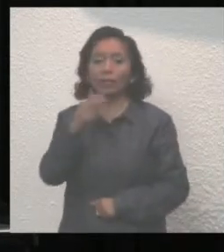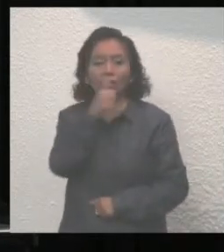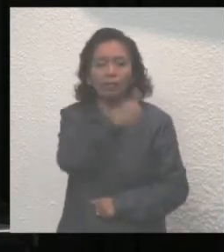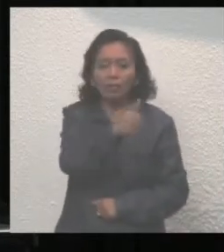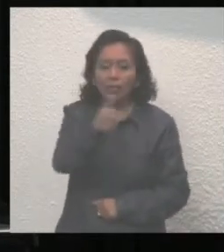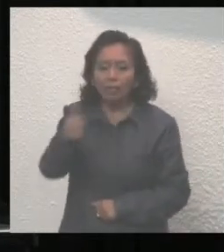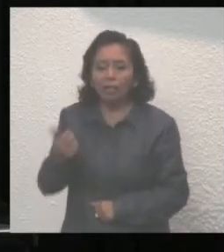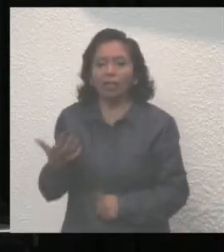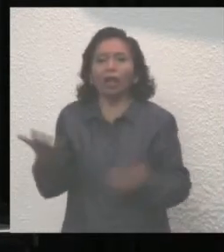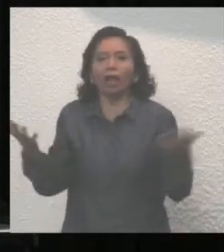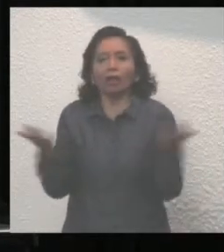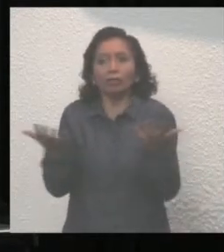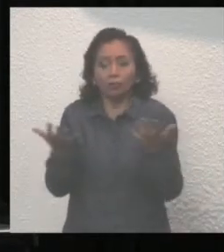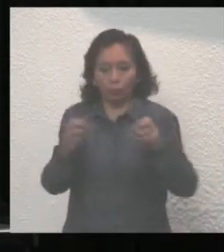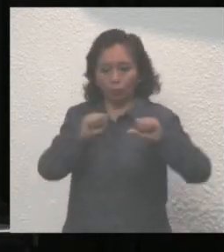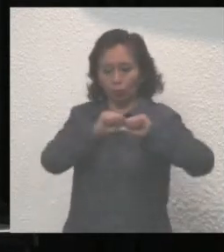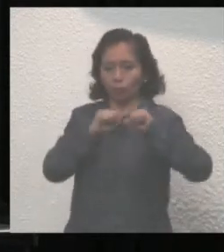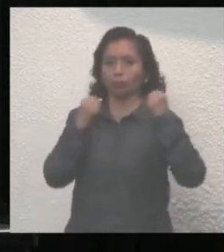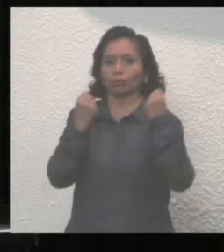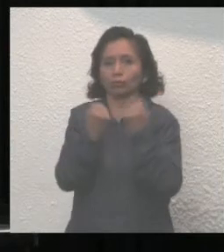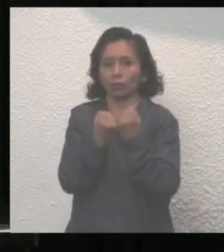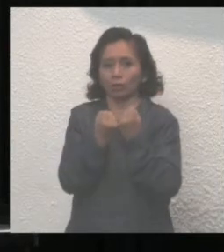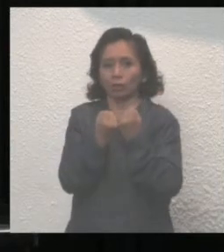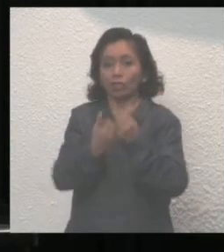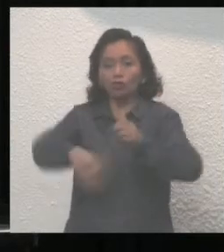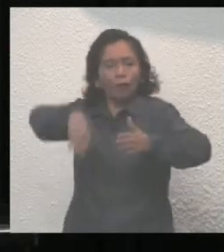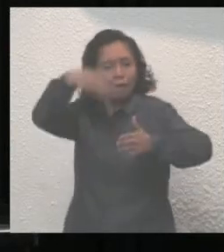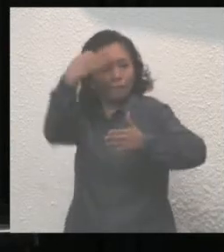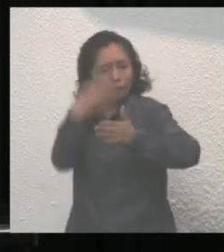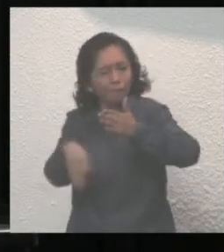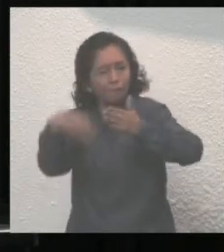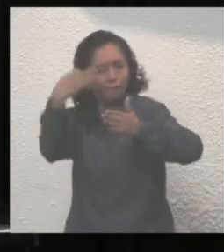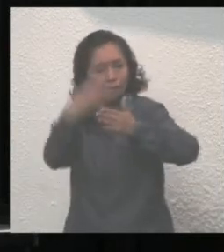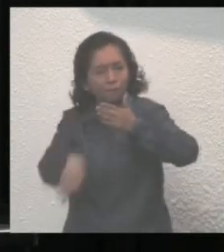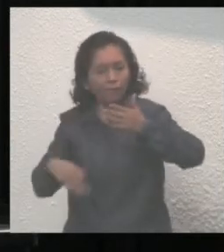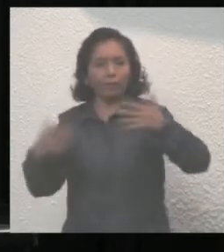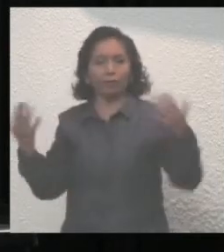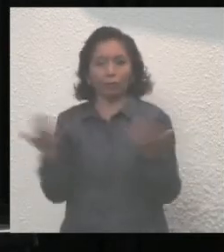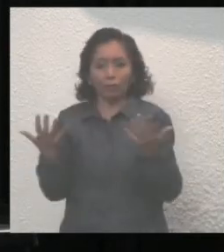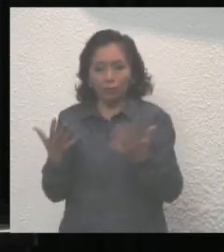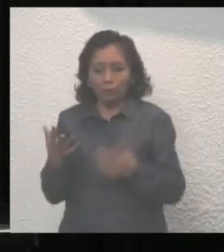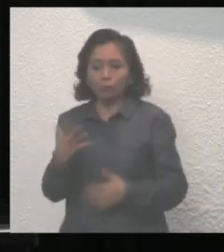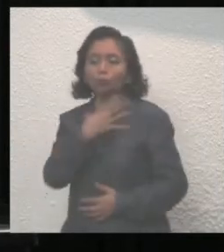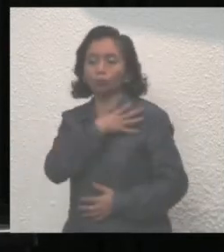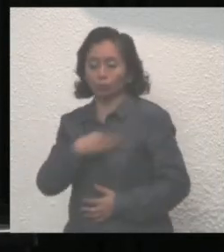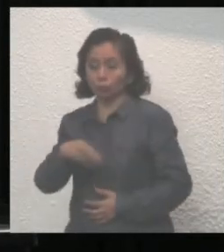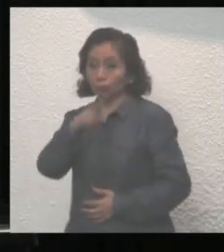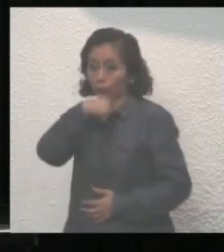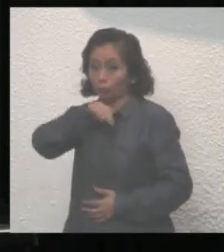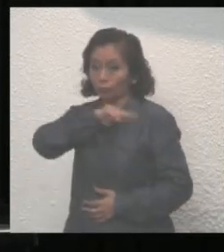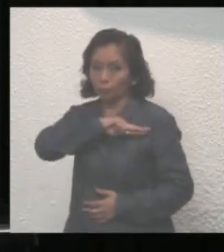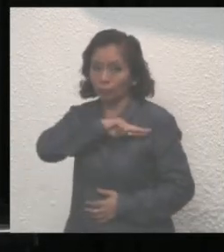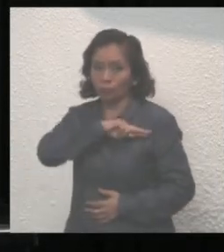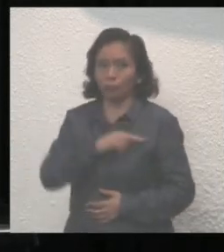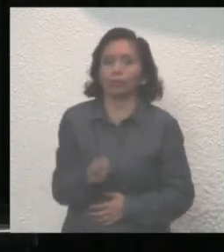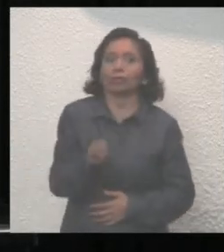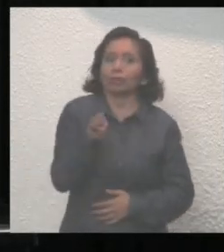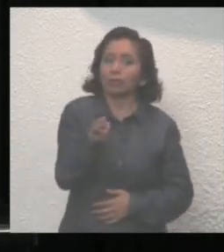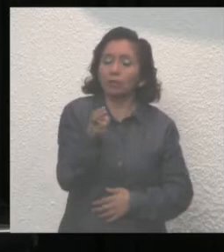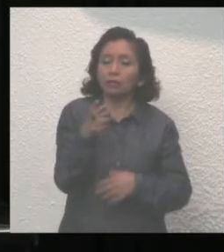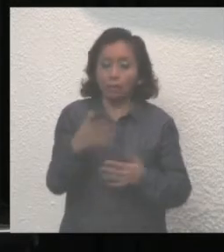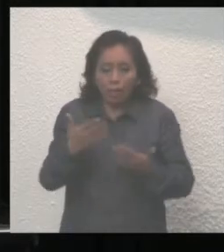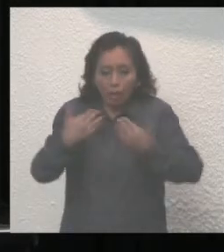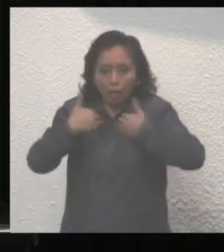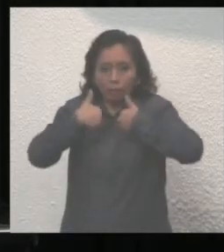como sociedad y de lo mucho que nos falta hacer por nuestros hijos. Es una exigencia sobre todo a